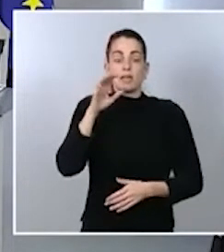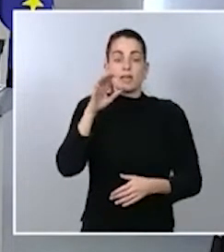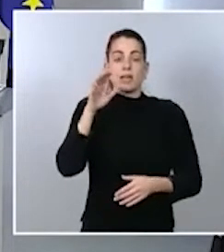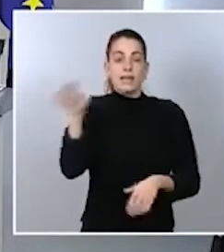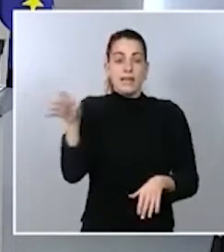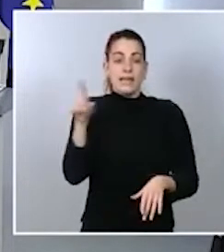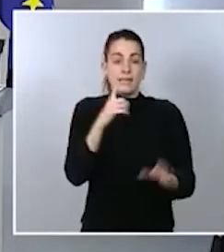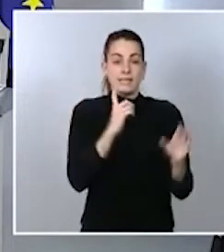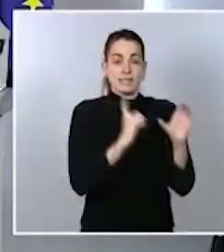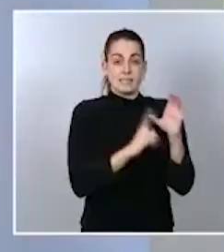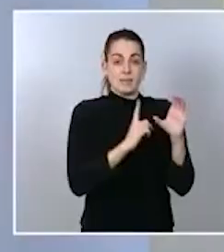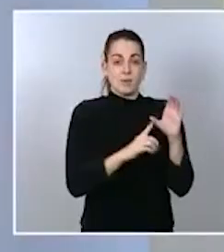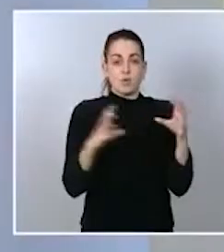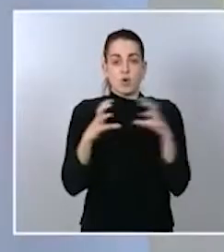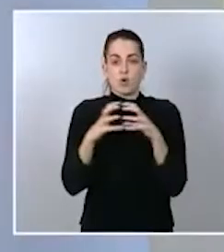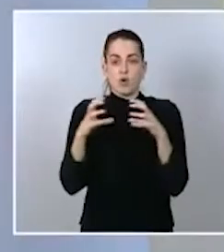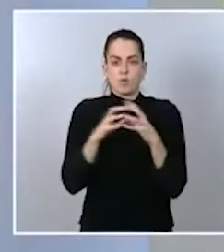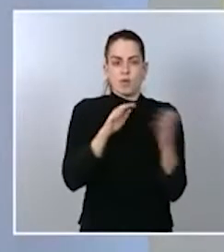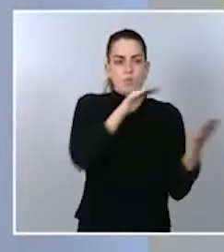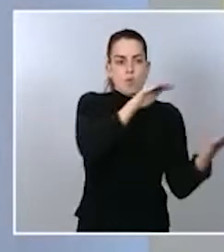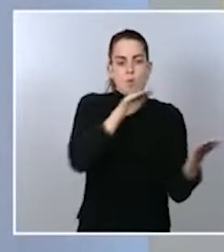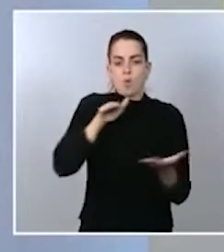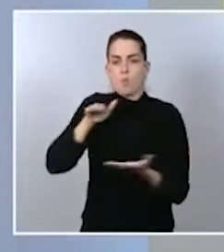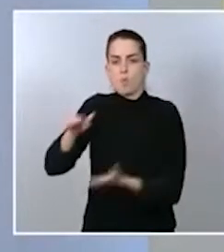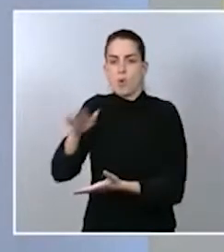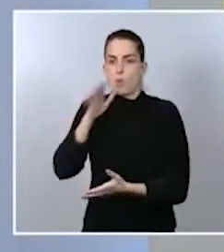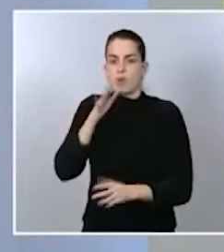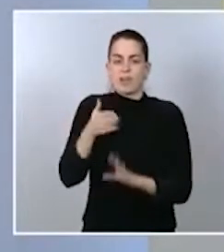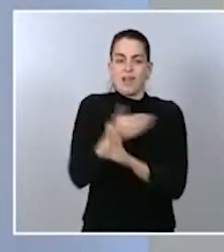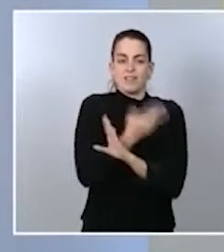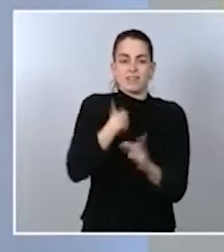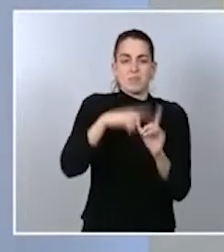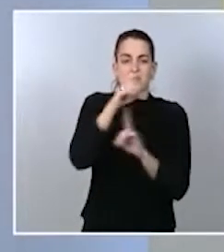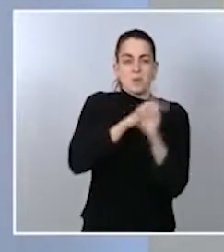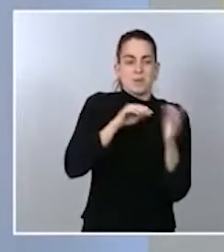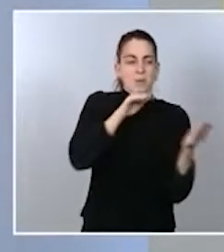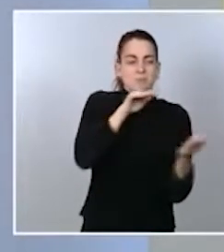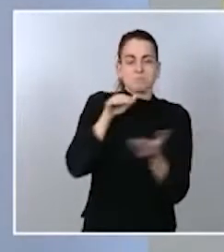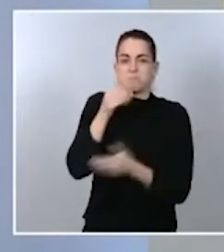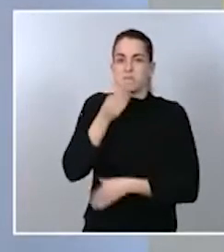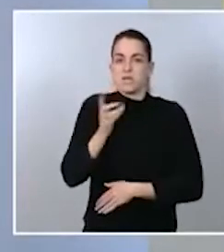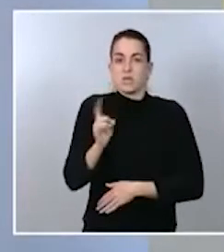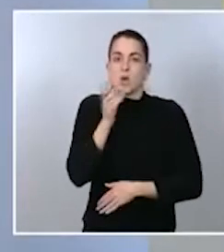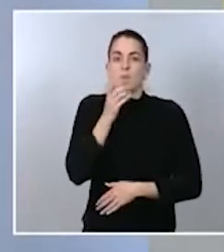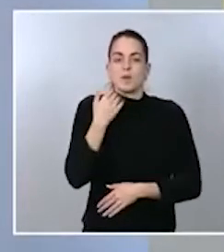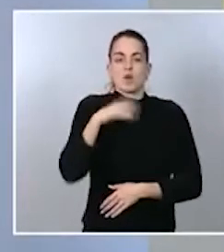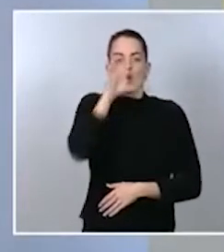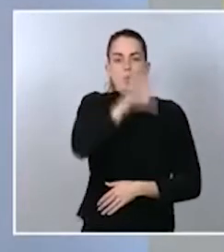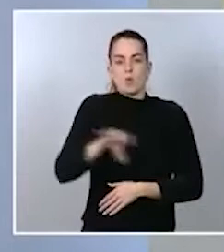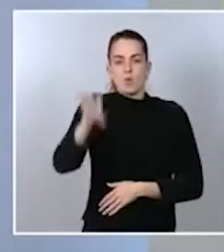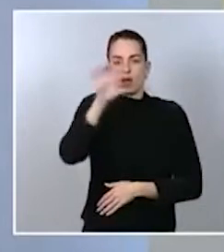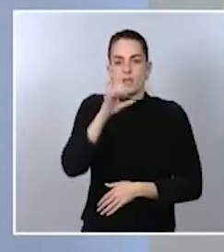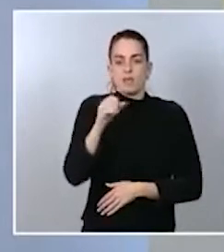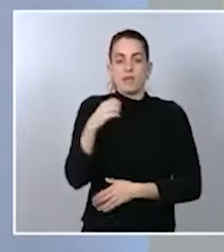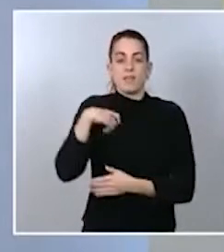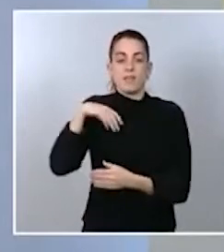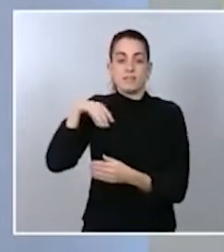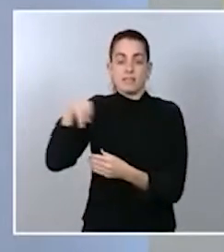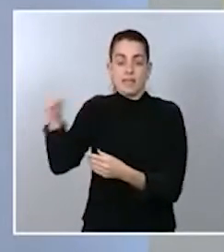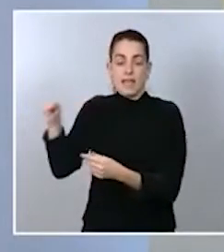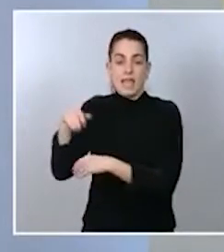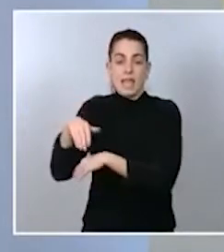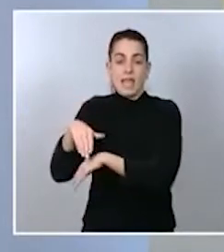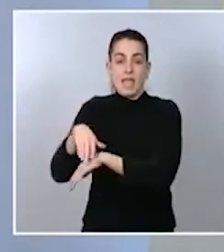logístico y mañana por la mañana serán entregadas a las comunidades autónomas de las Baleares y las Islas Canarias. Quiero también